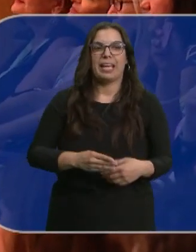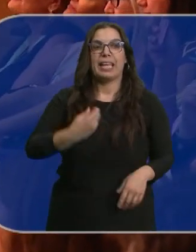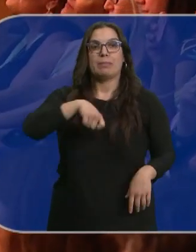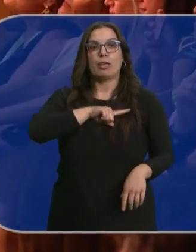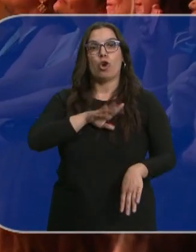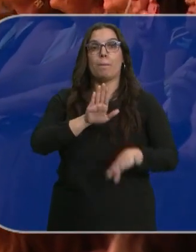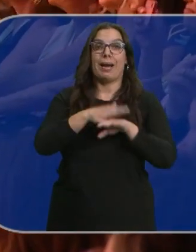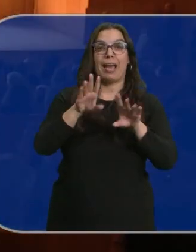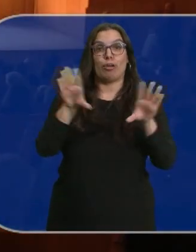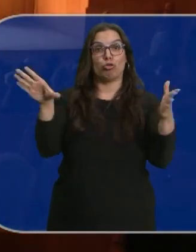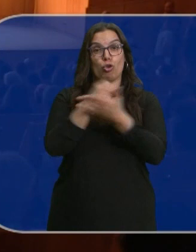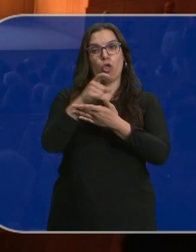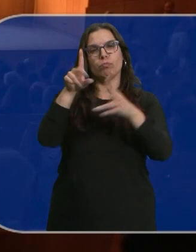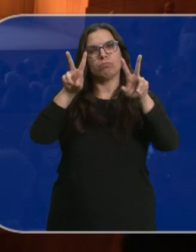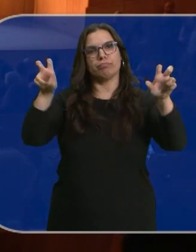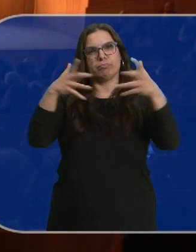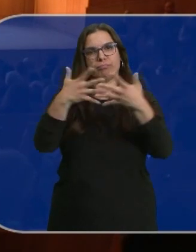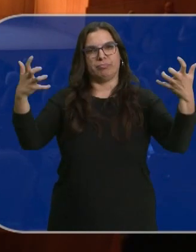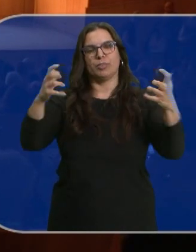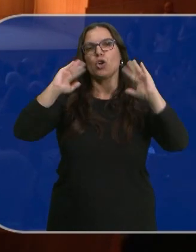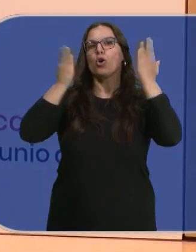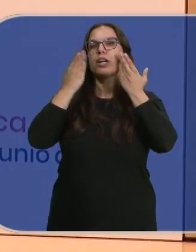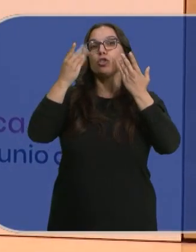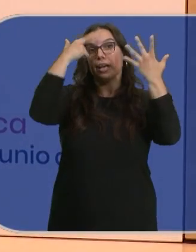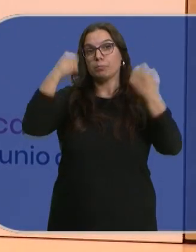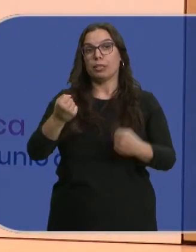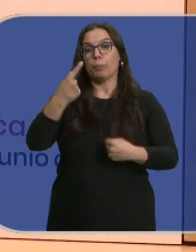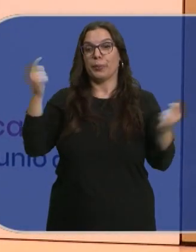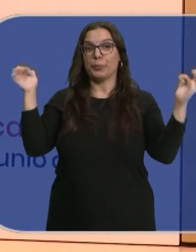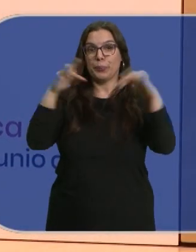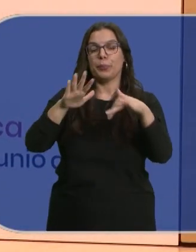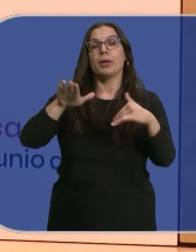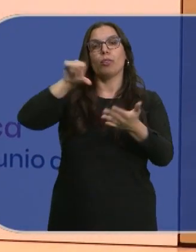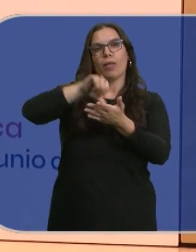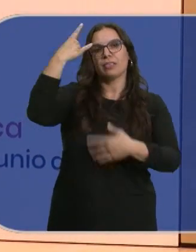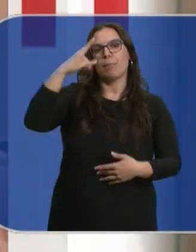para todos es el lema de un Congreso que reúne a un millar de expertos en Salamanca hasta el miércoles.